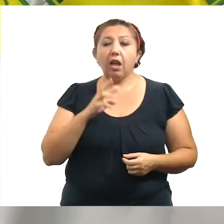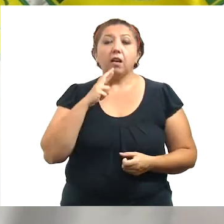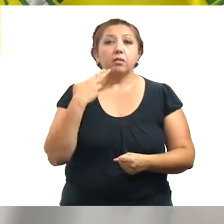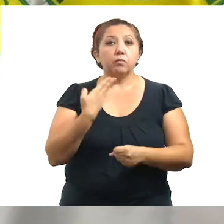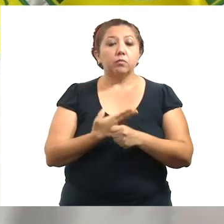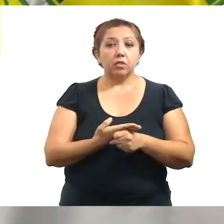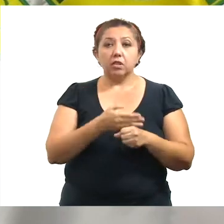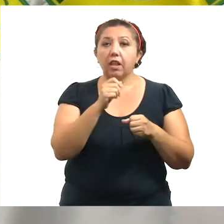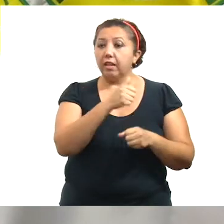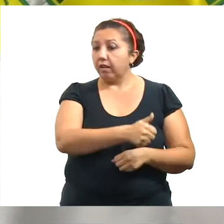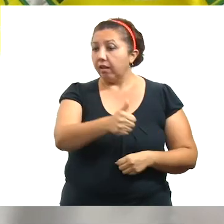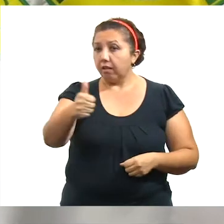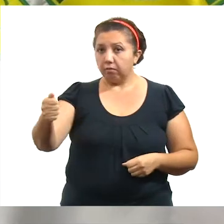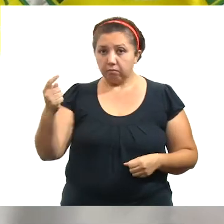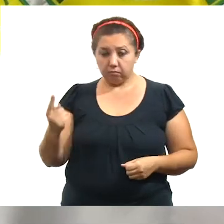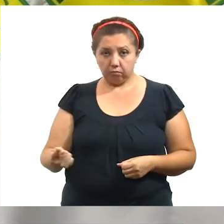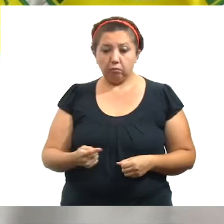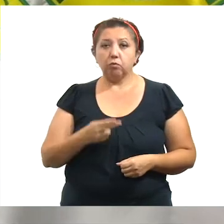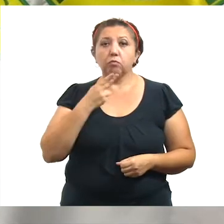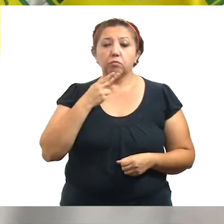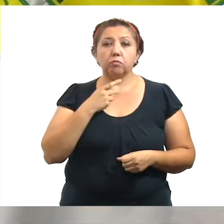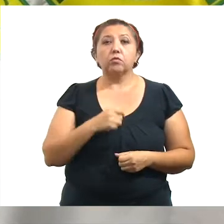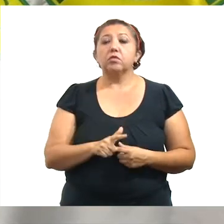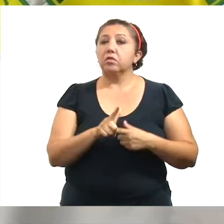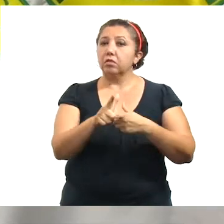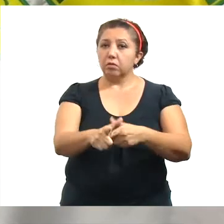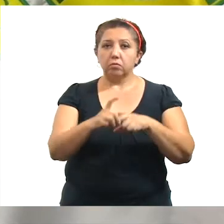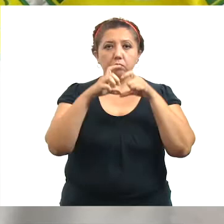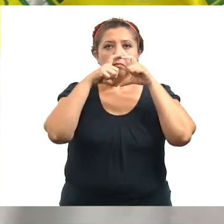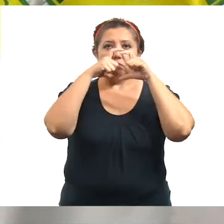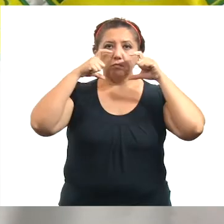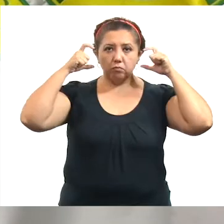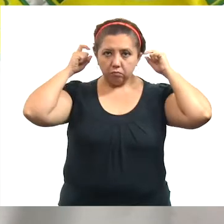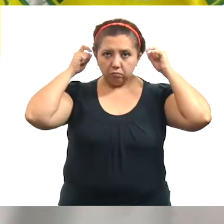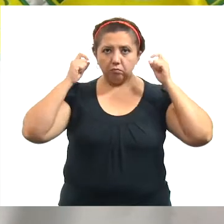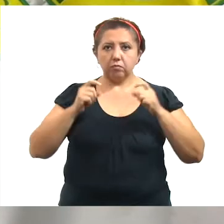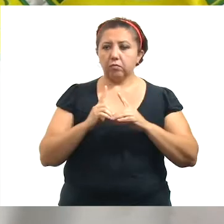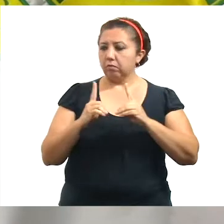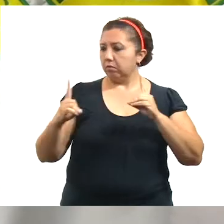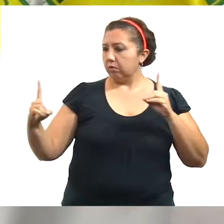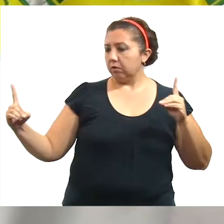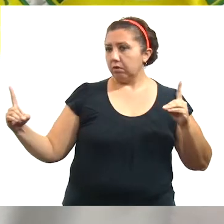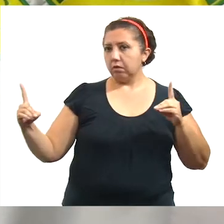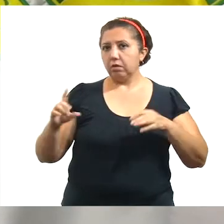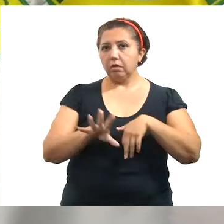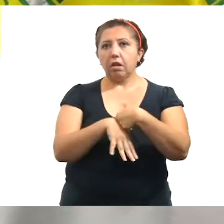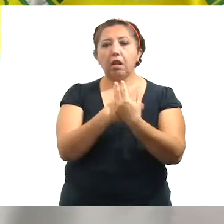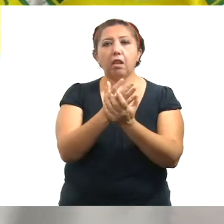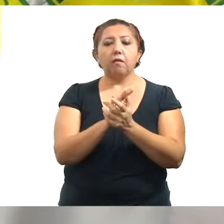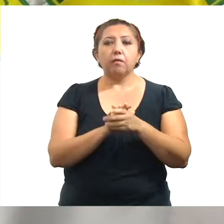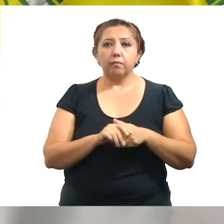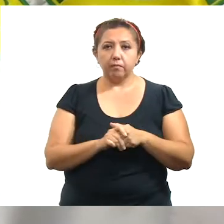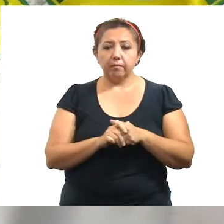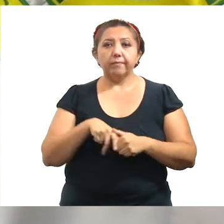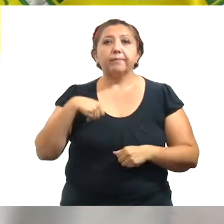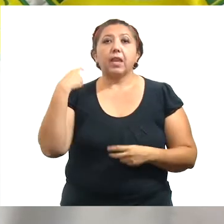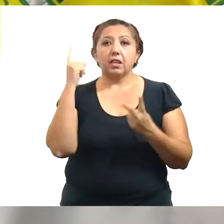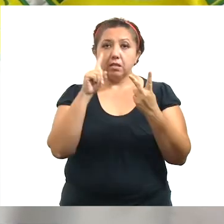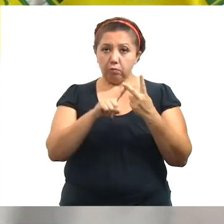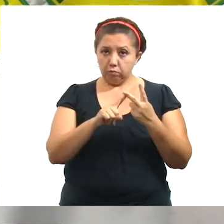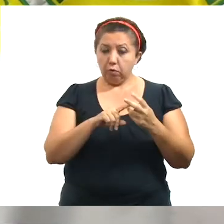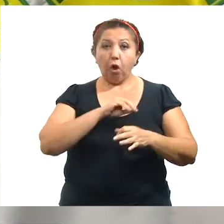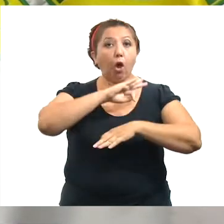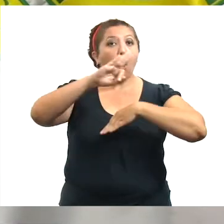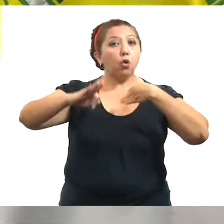responsabilidad individual, mediante el uso permanente y obligatorio del cubrebocas, sana distancia y lavado de manos. Segundo,